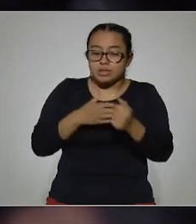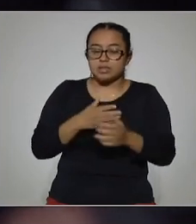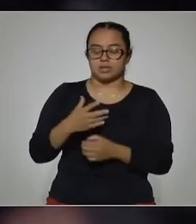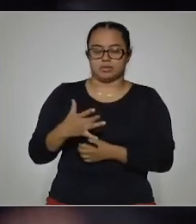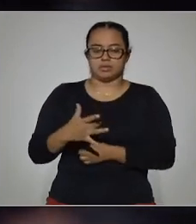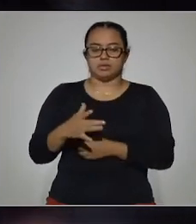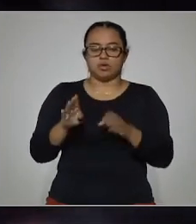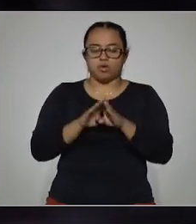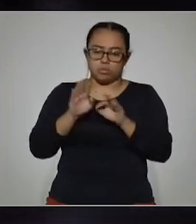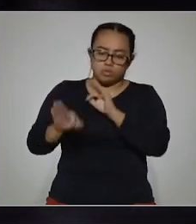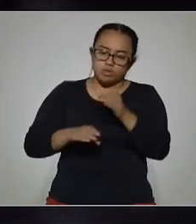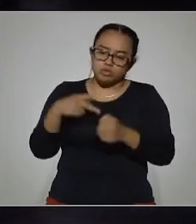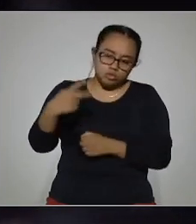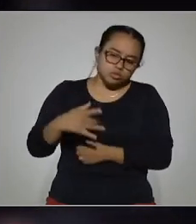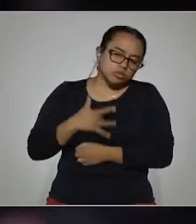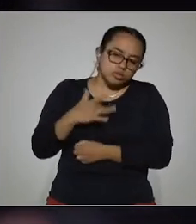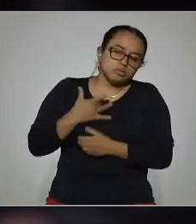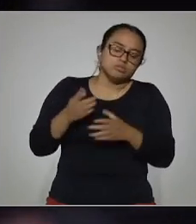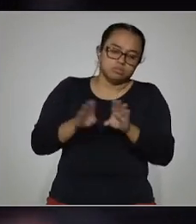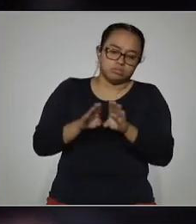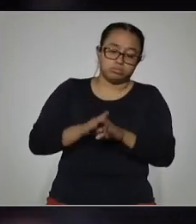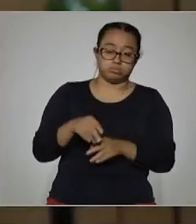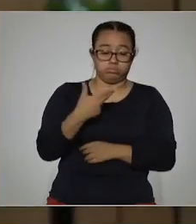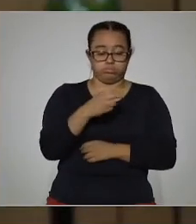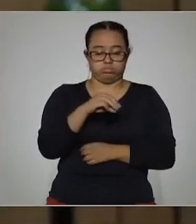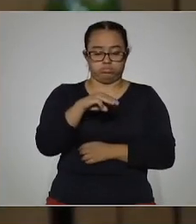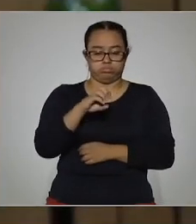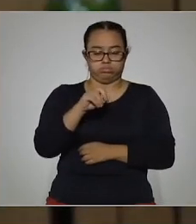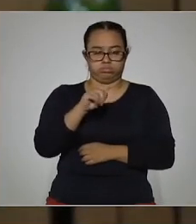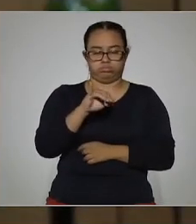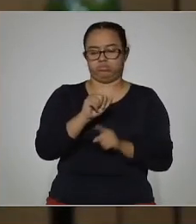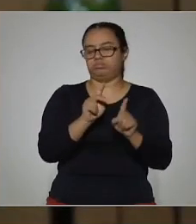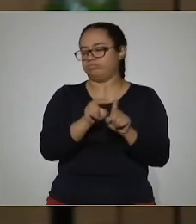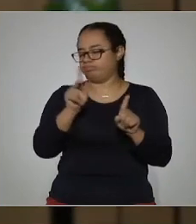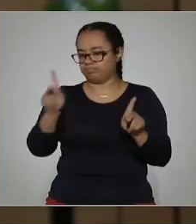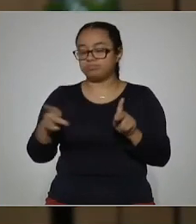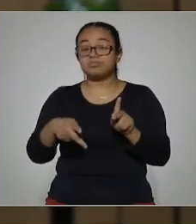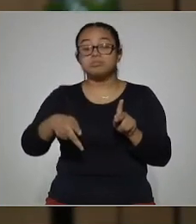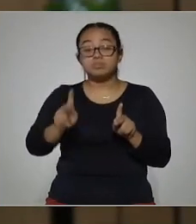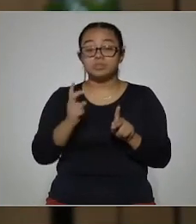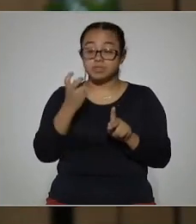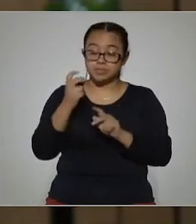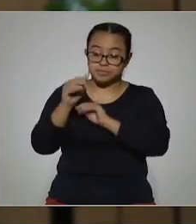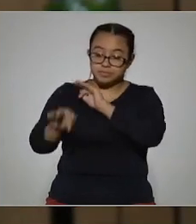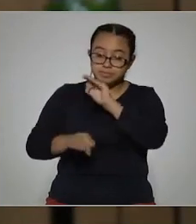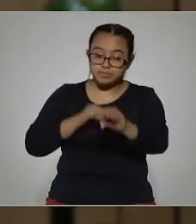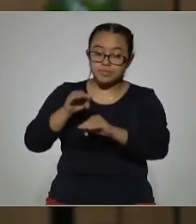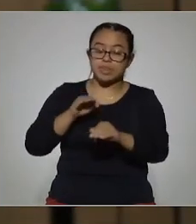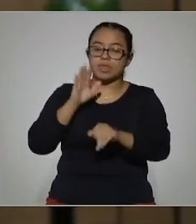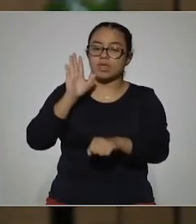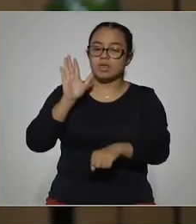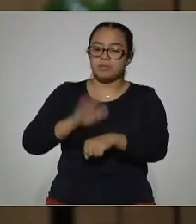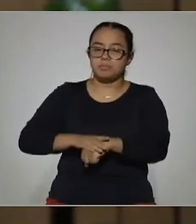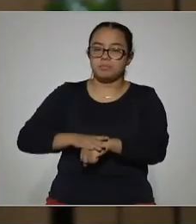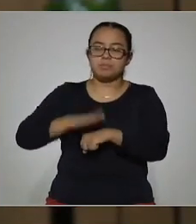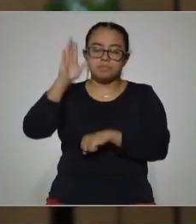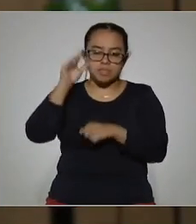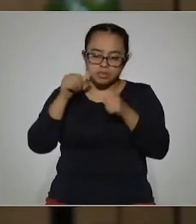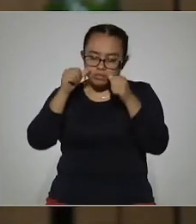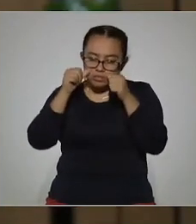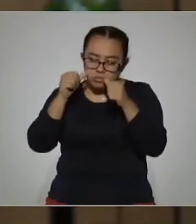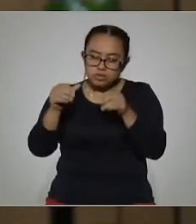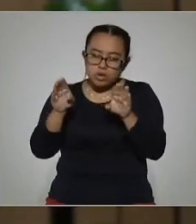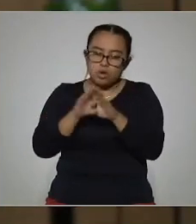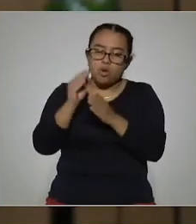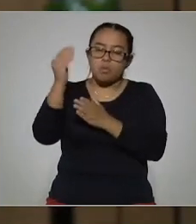sintomático. En el caso de homeopatía va a ser algo parecido, sin embargo es un tratamiento que va a ser más asegible en primera instancia y